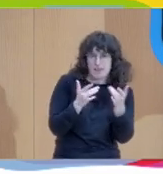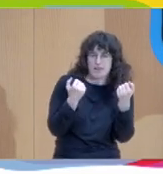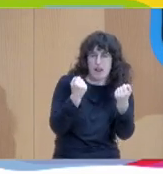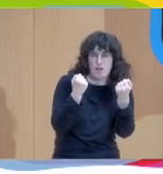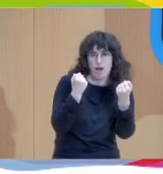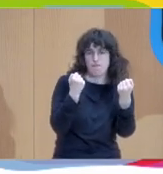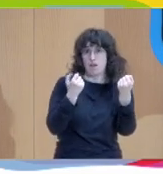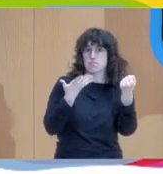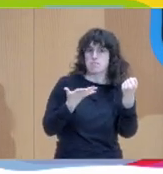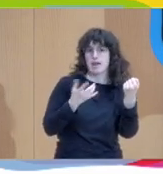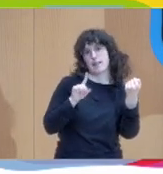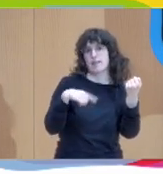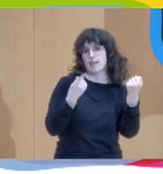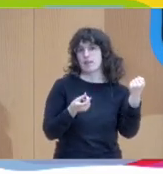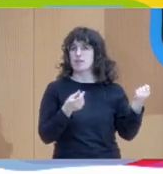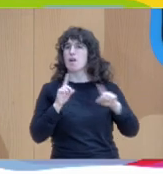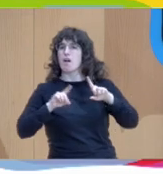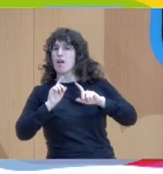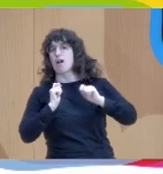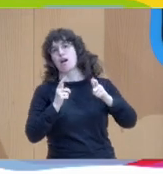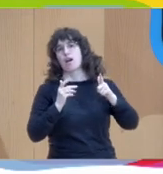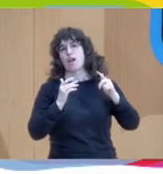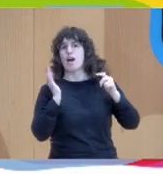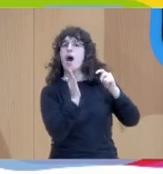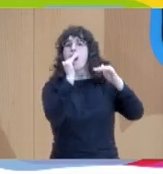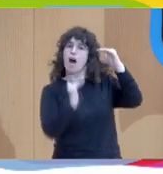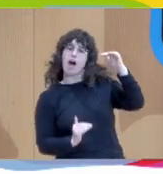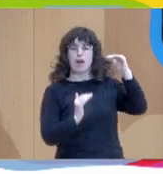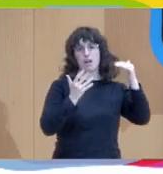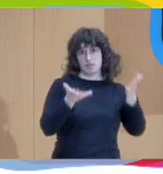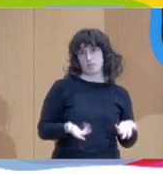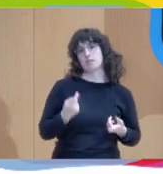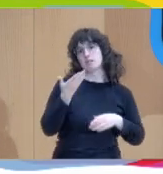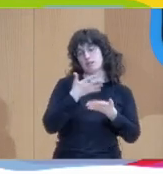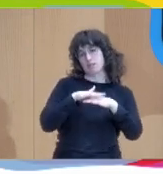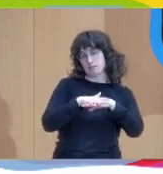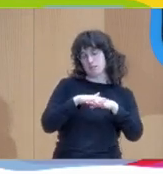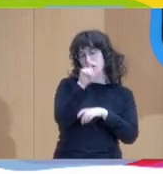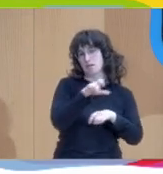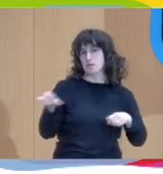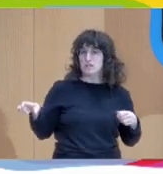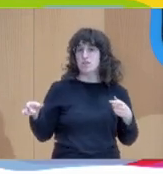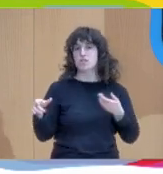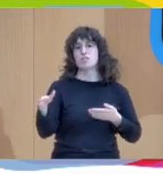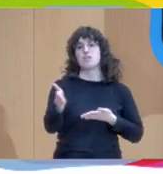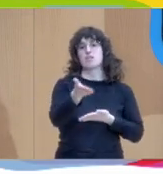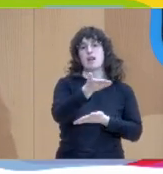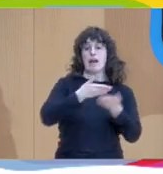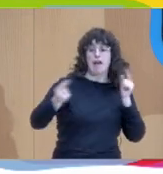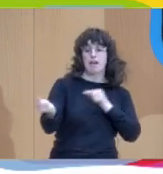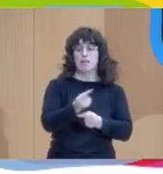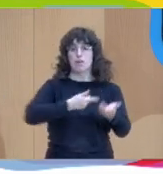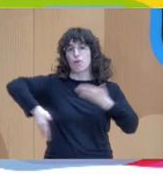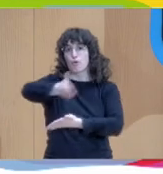Y eso implica tener en cuenta la red de la persona, la coordinación entre los servicios que intervienen y también hay un nivel de políticas